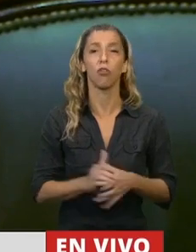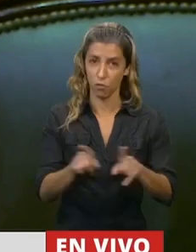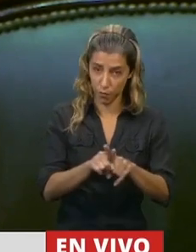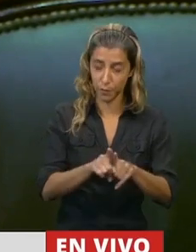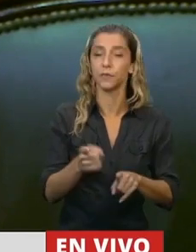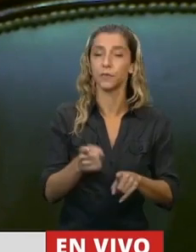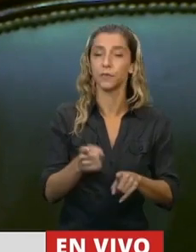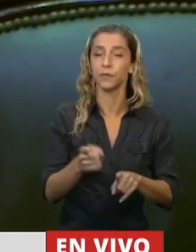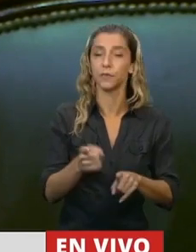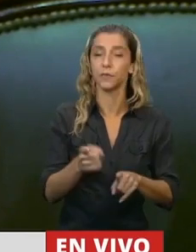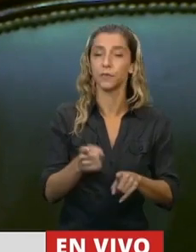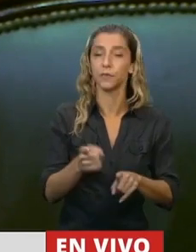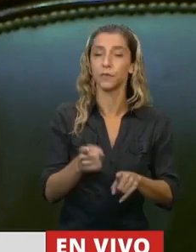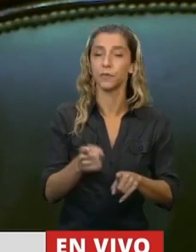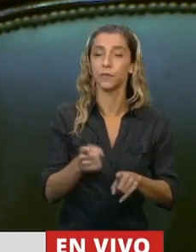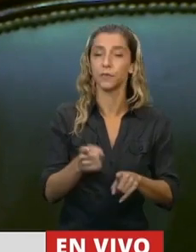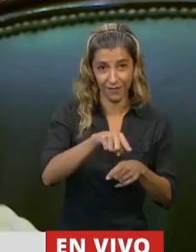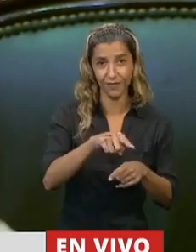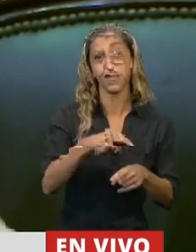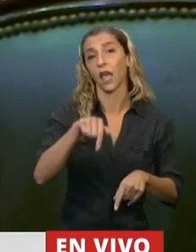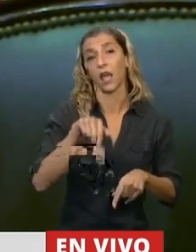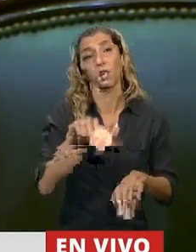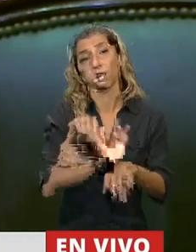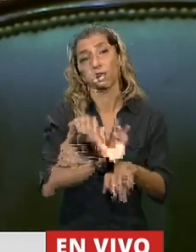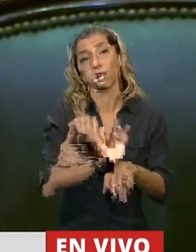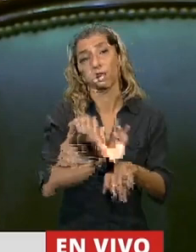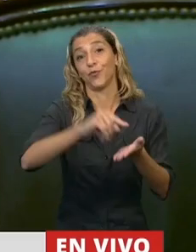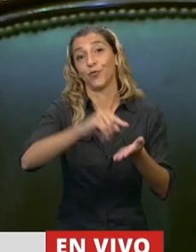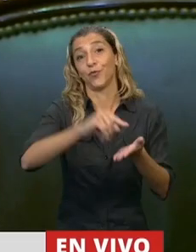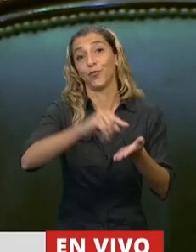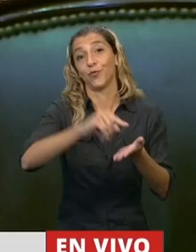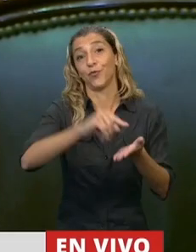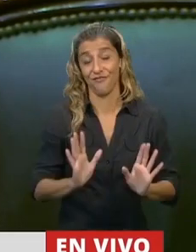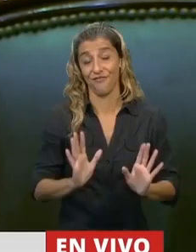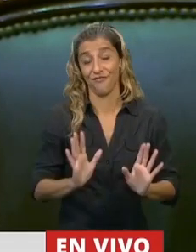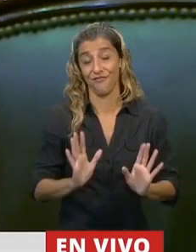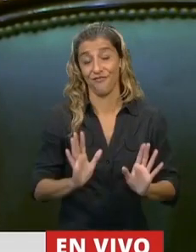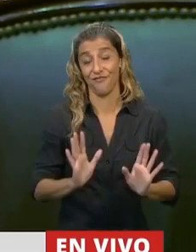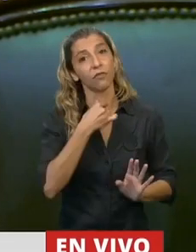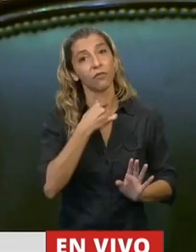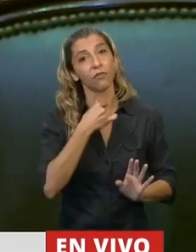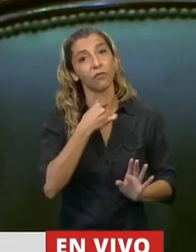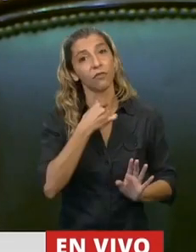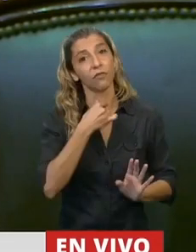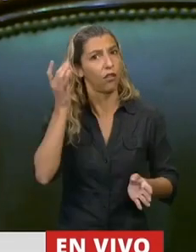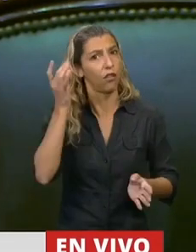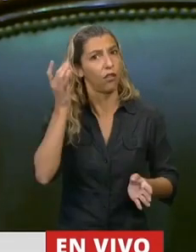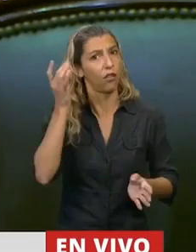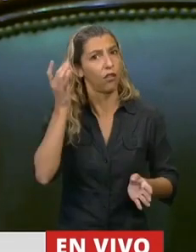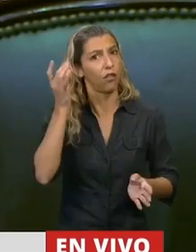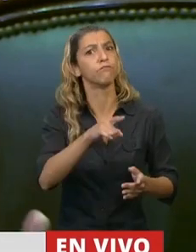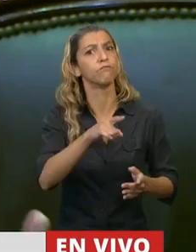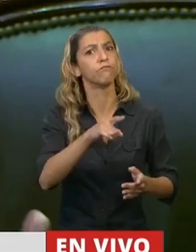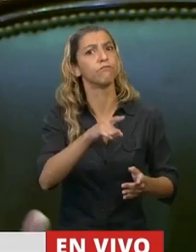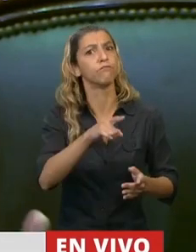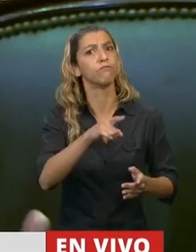del partido radical nacional es un diputado que forma parte de este cuerpo. Tendrá que tener la disculpa y tendrá que terminar con cada una